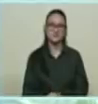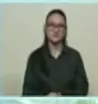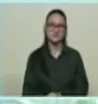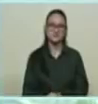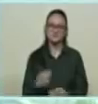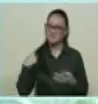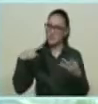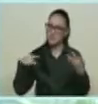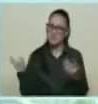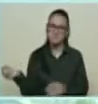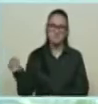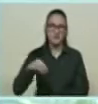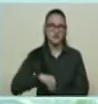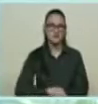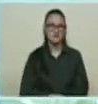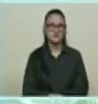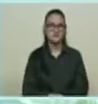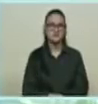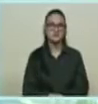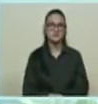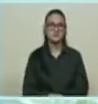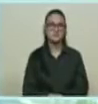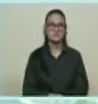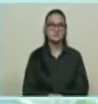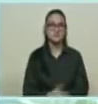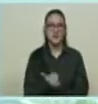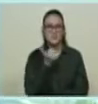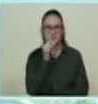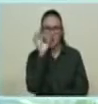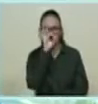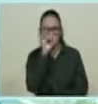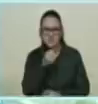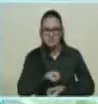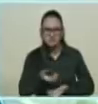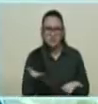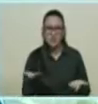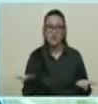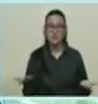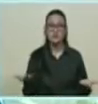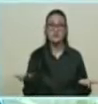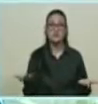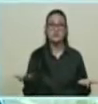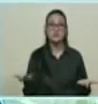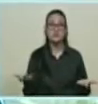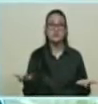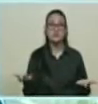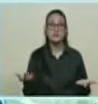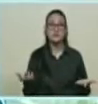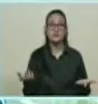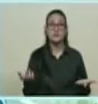Etcétera. Pero, ¿qué pasó con el pernil? Nos sabotearon.